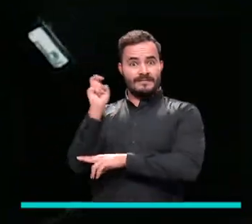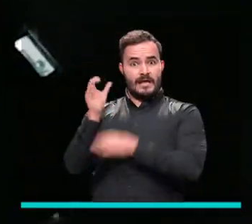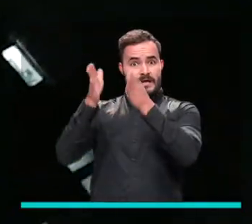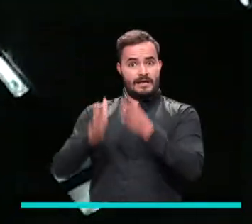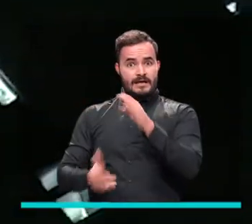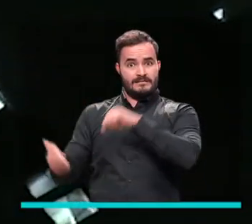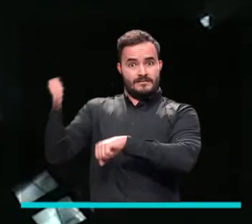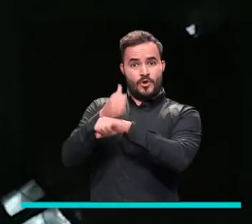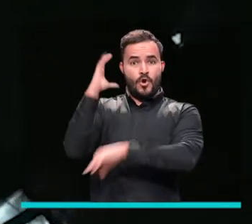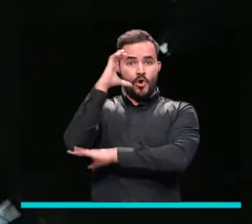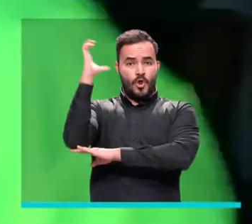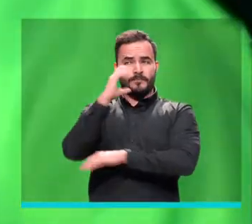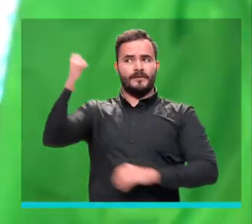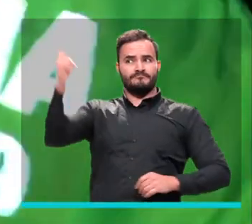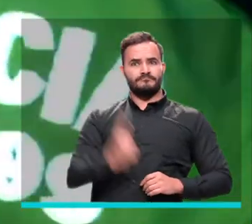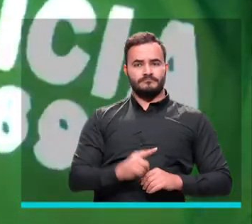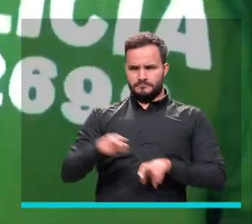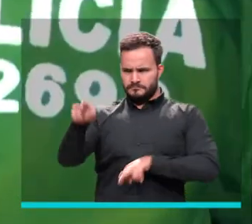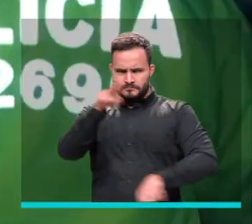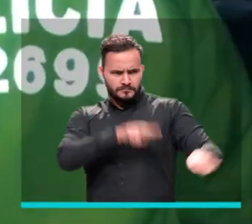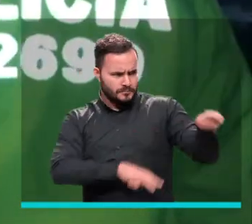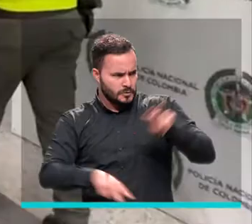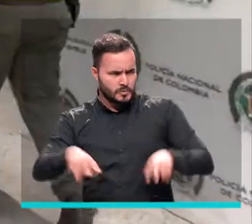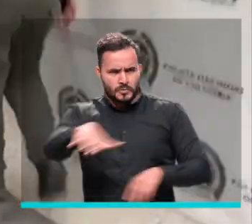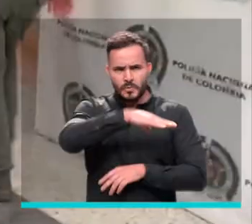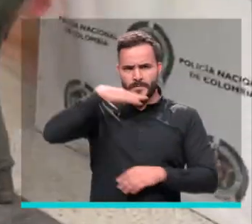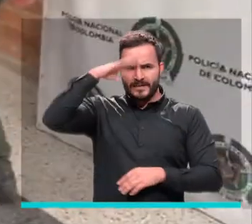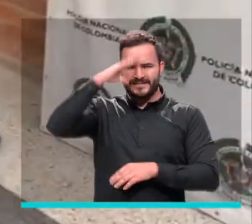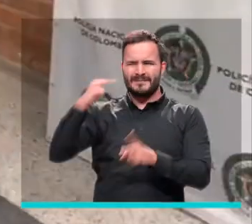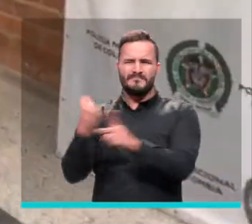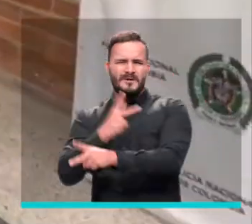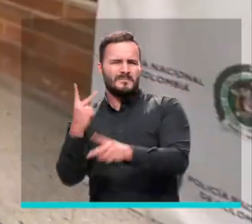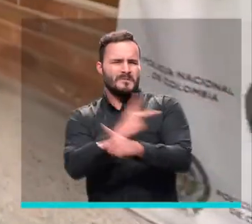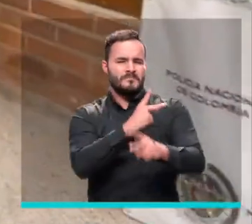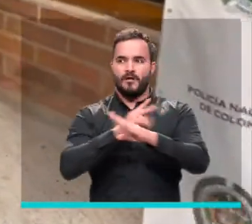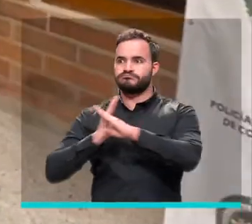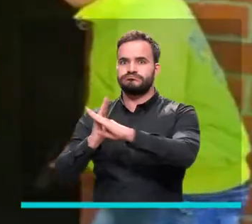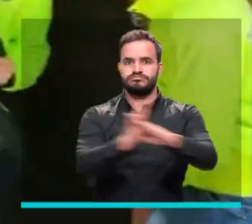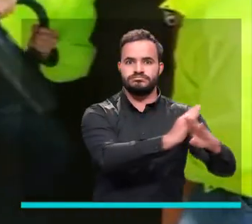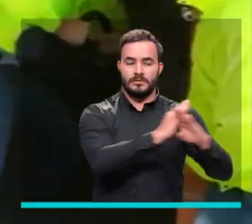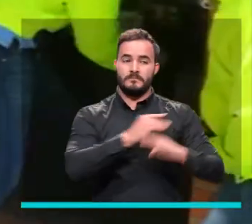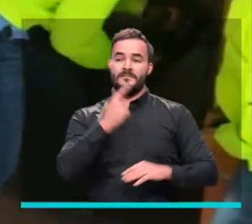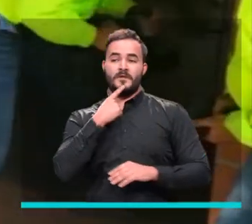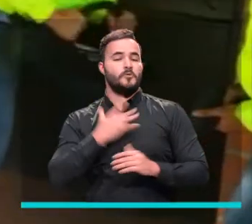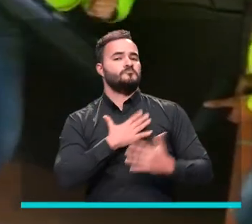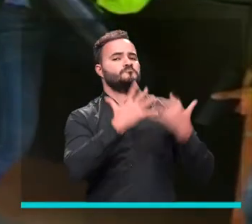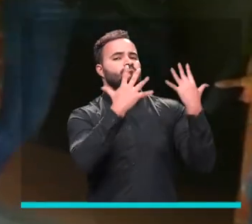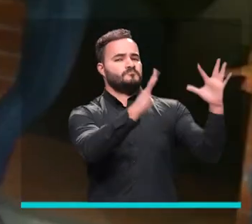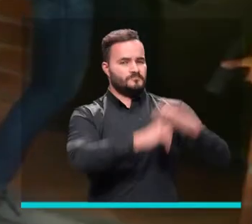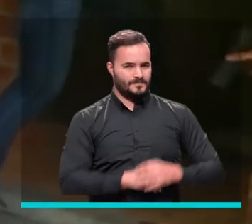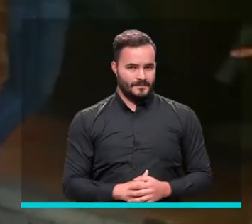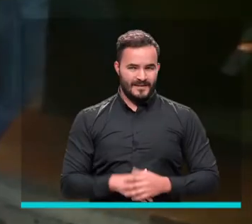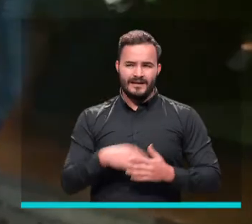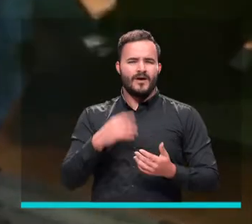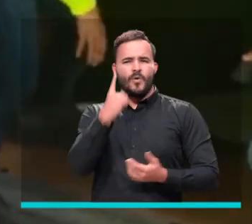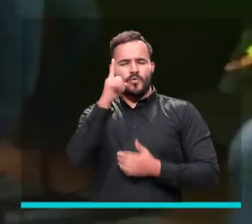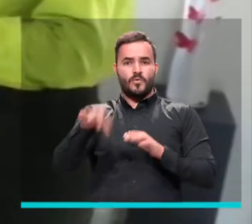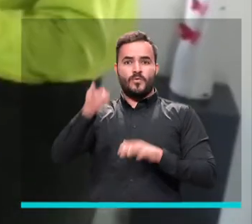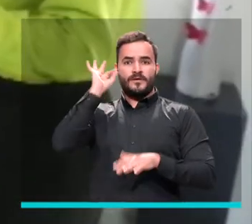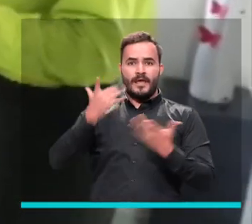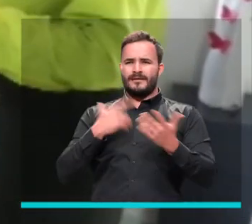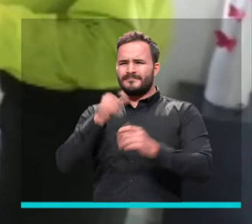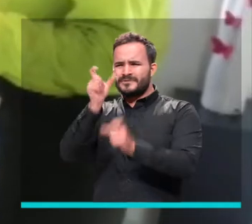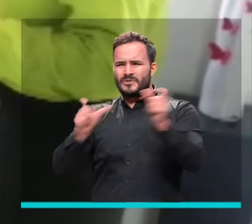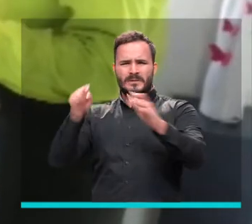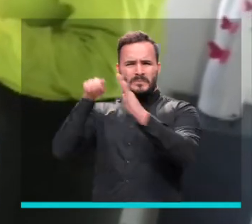el trabajo que se desarrolla en la ciudad contra la criminalidad. Dentro de los logros alcanzados está el esclarecimiento del 100% de los